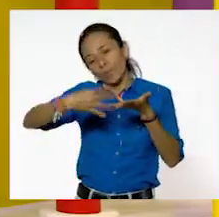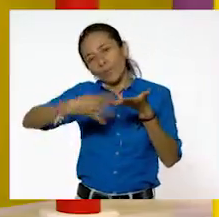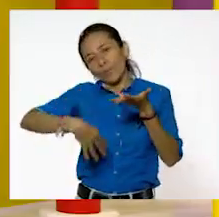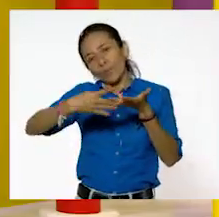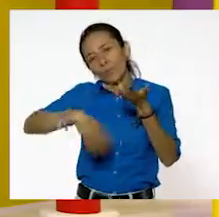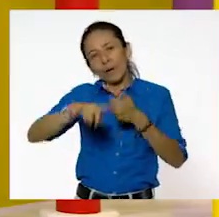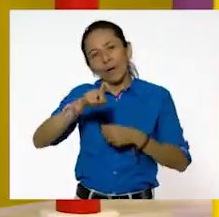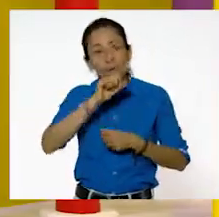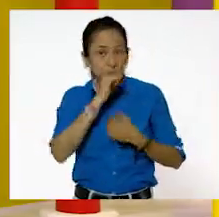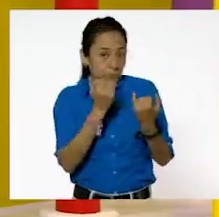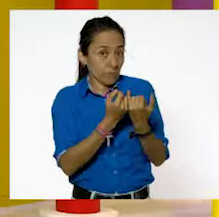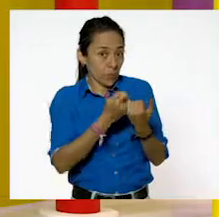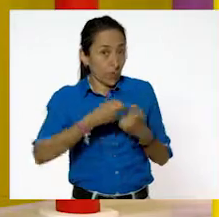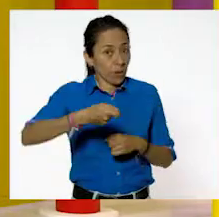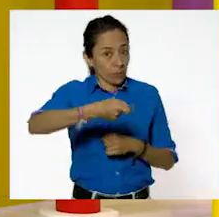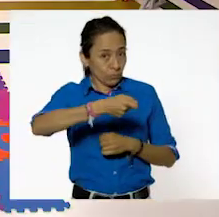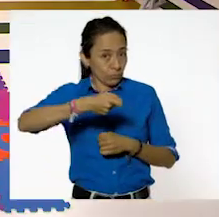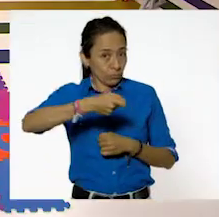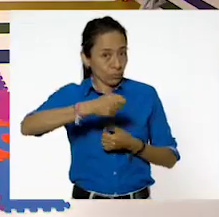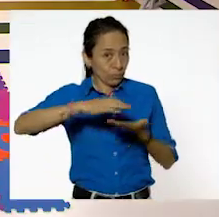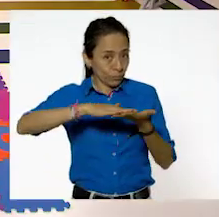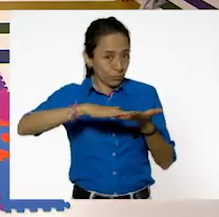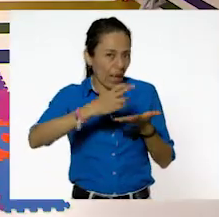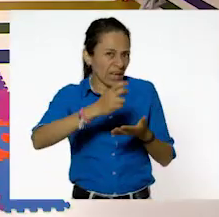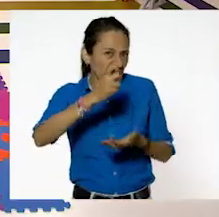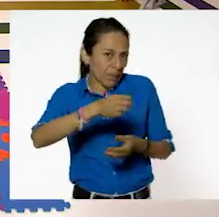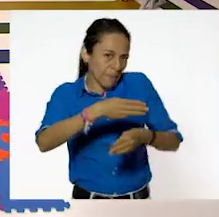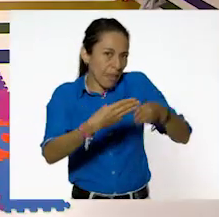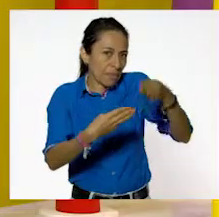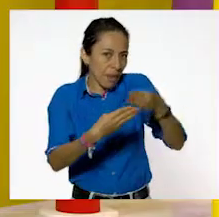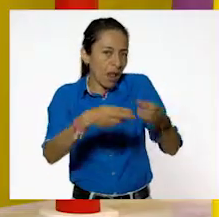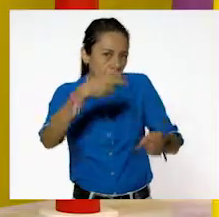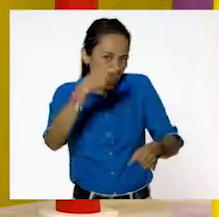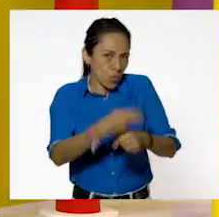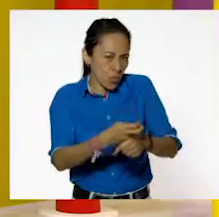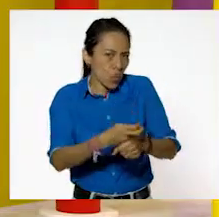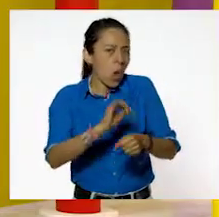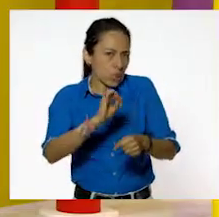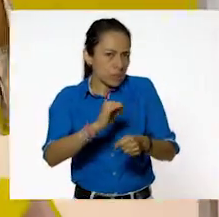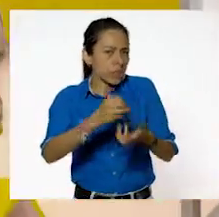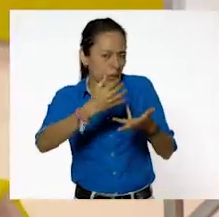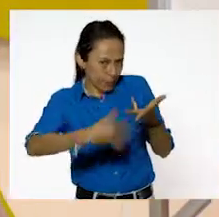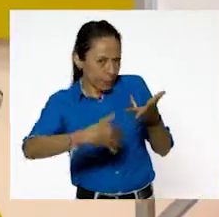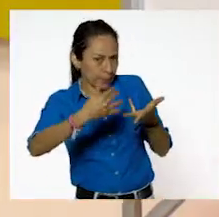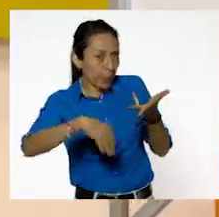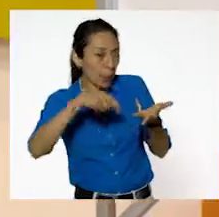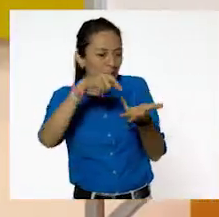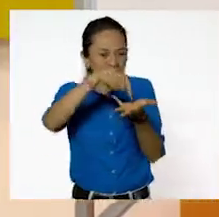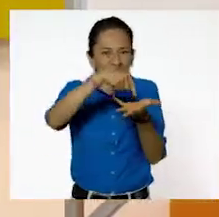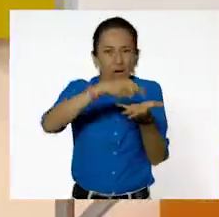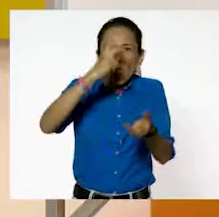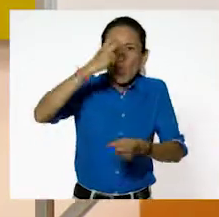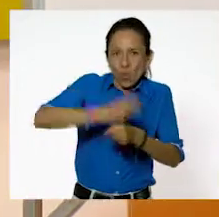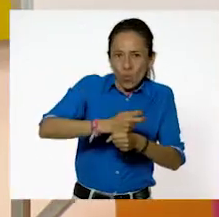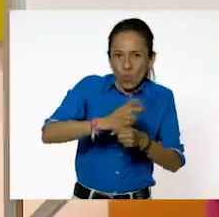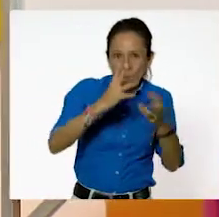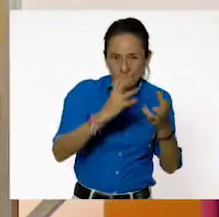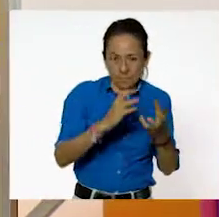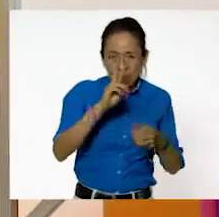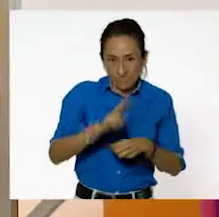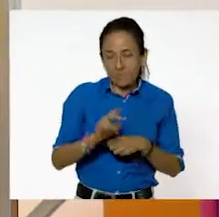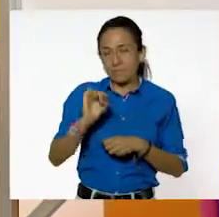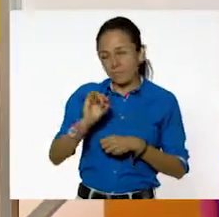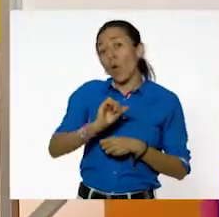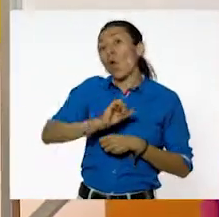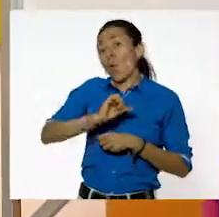Y también el colador es un sólido, ¿verdad? Por supuesto. Aunque deja pasar el agua. Vamos a revisar un estado más que estuvimos viendo en las últimas